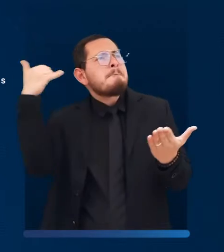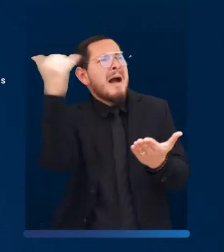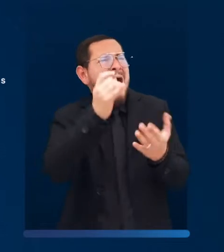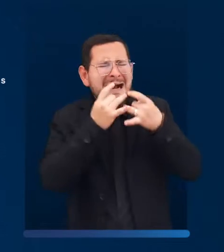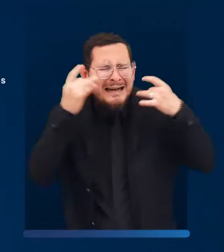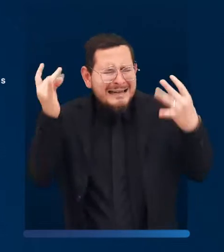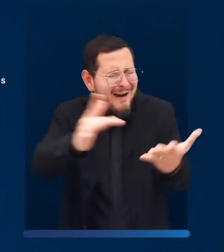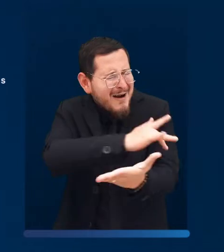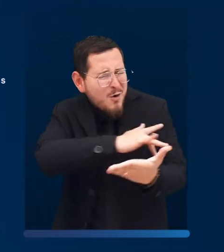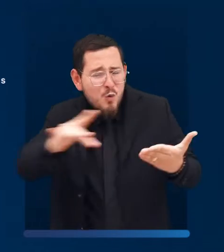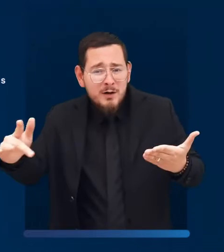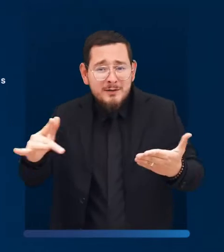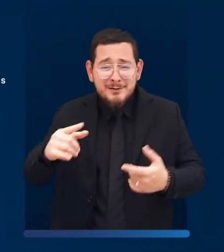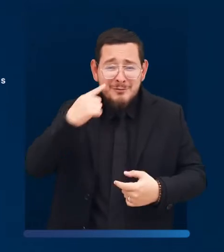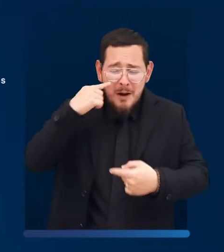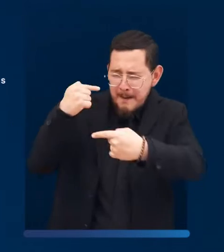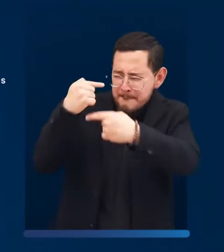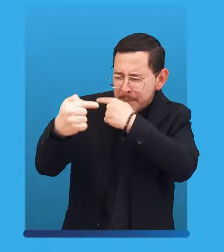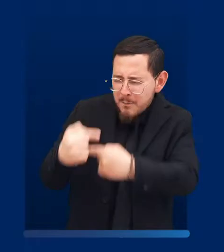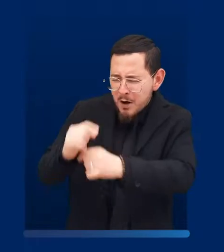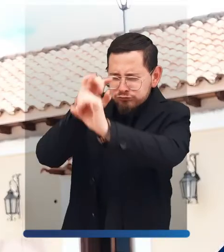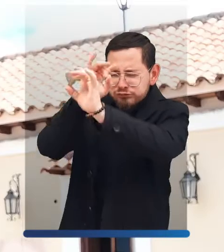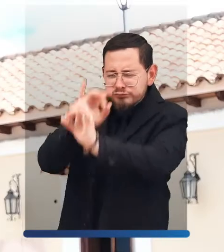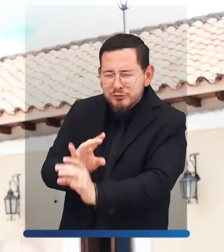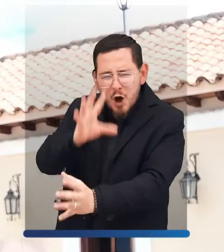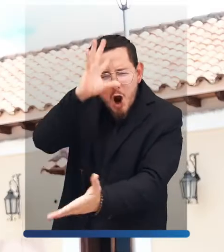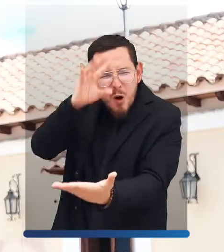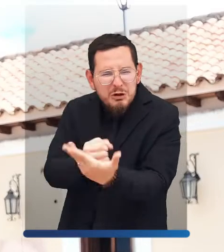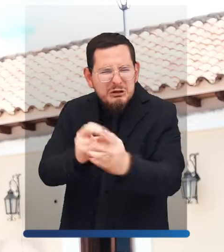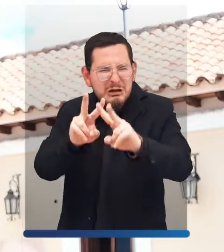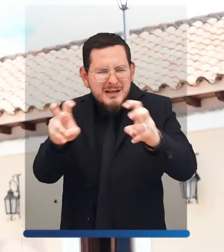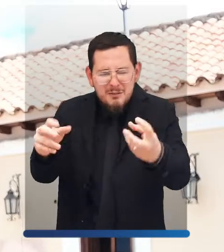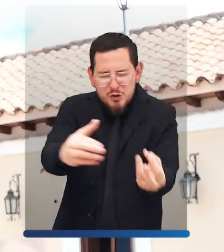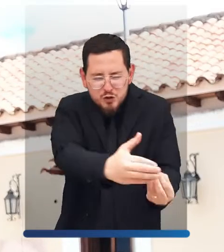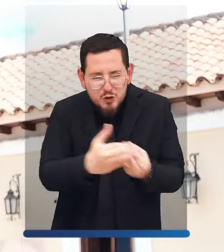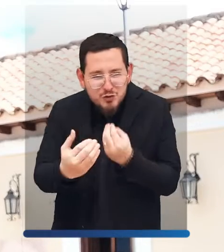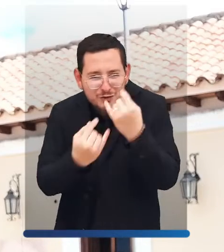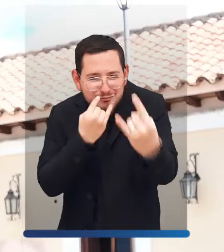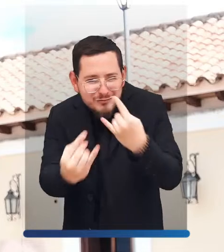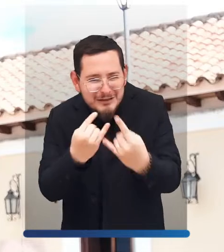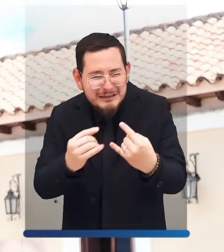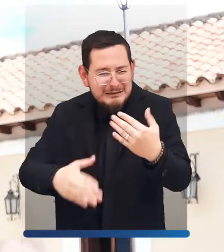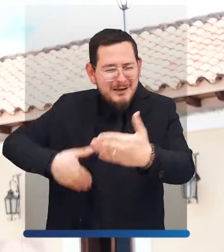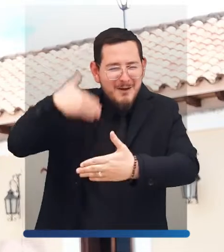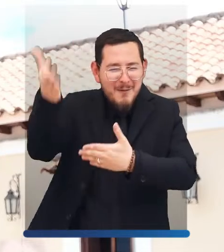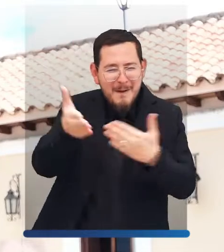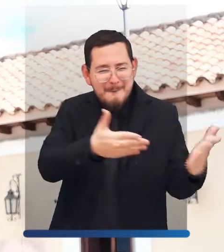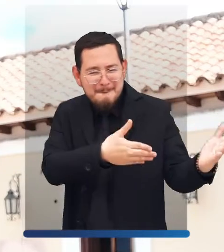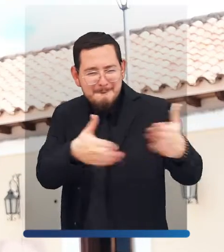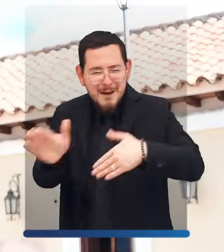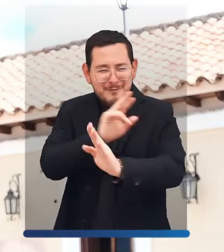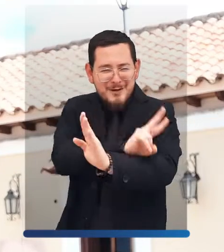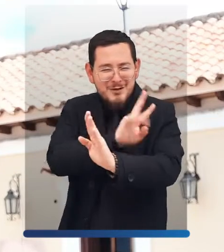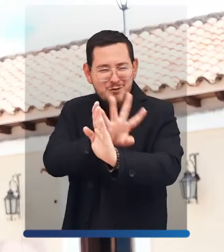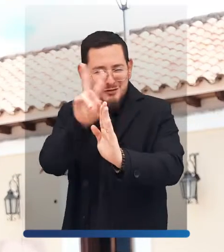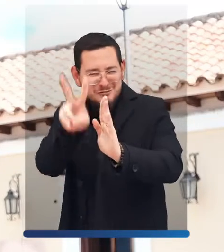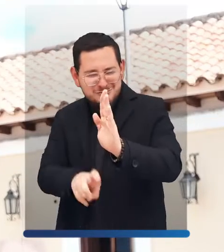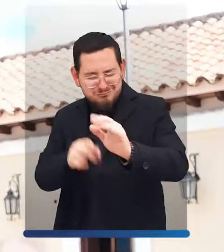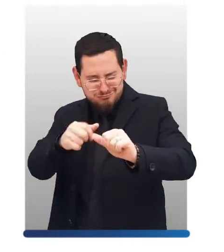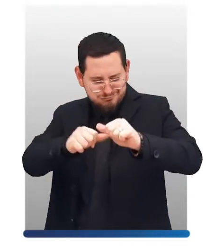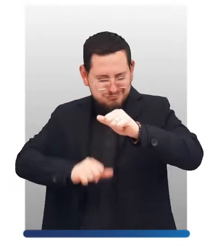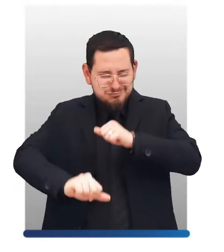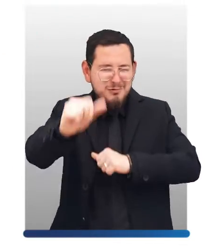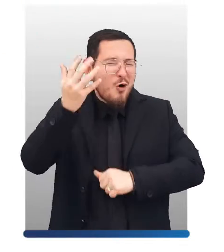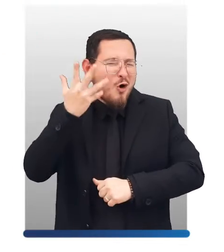123 para atención y emergencia. Déjanos en los comentarios tus temas de interés sobre seguridad. Nos vemos en el Plan 24